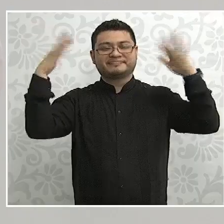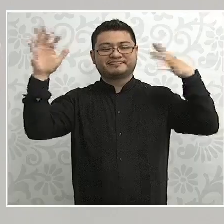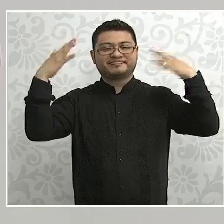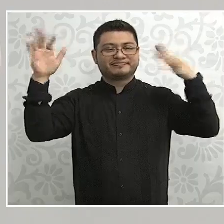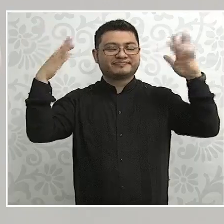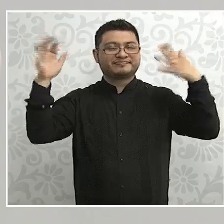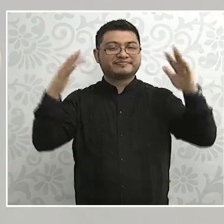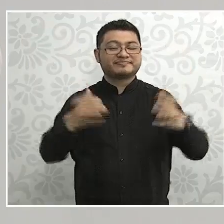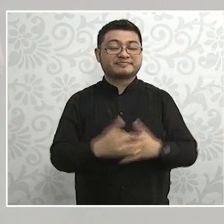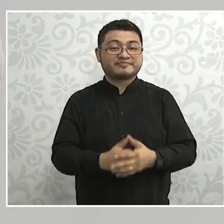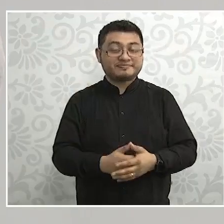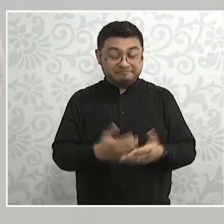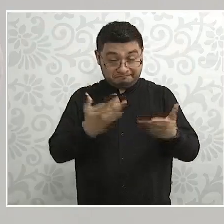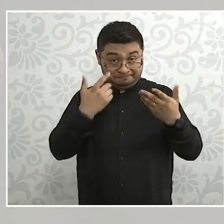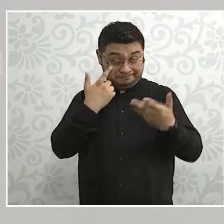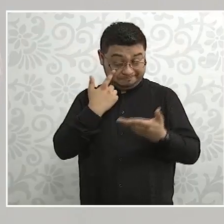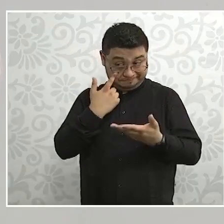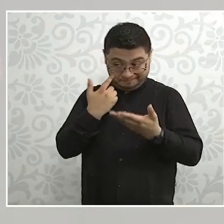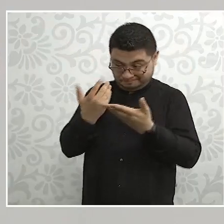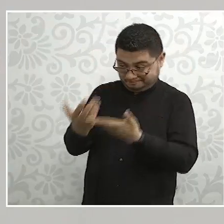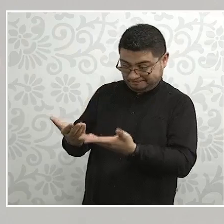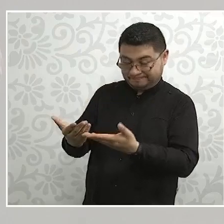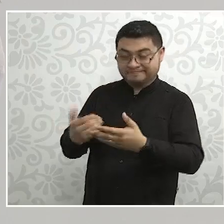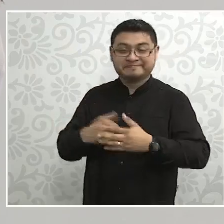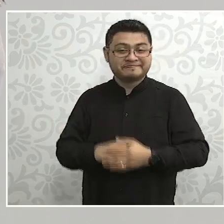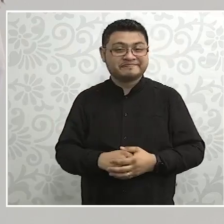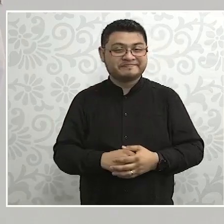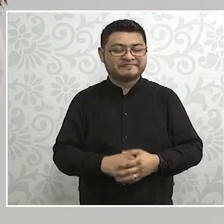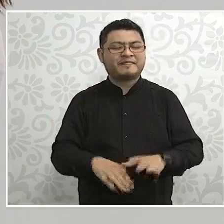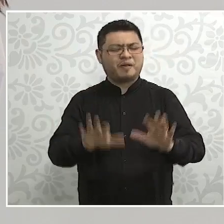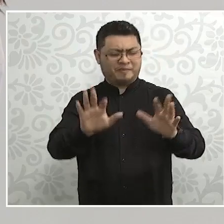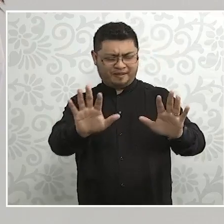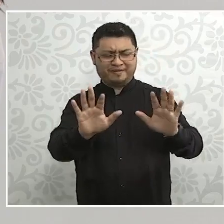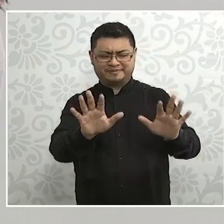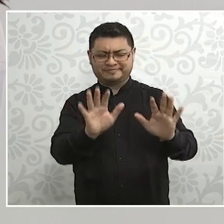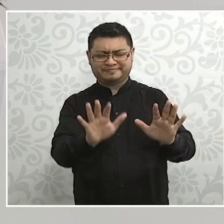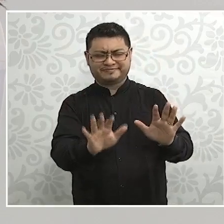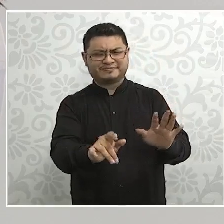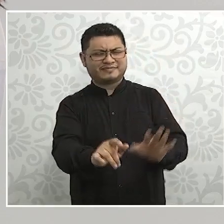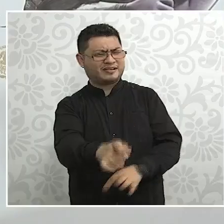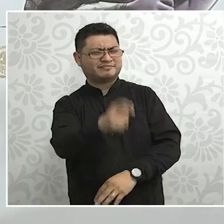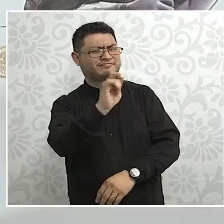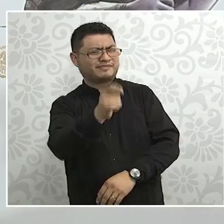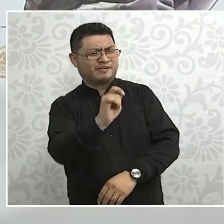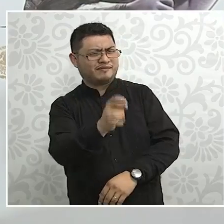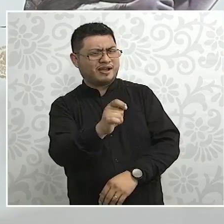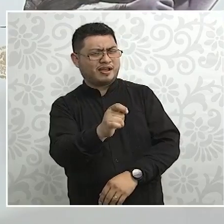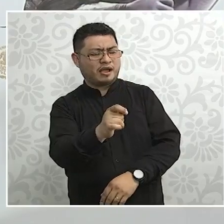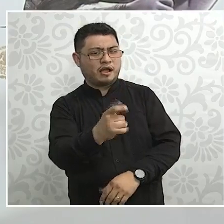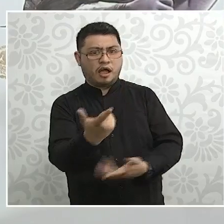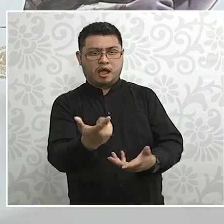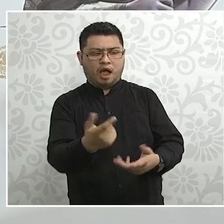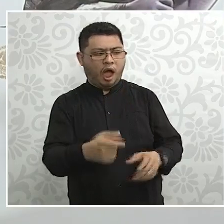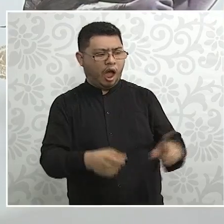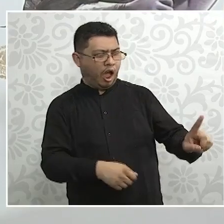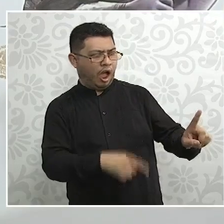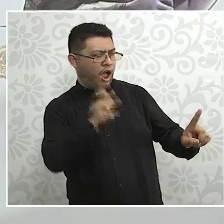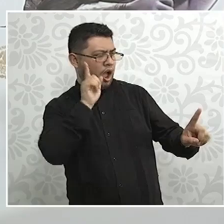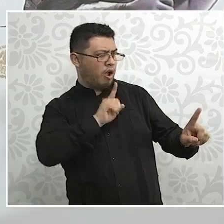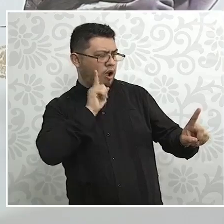Fíjense, hace poco, a ver, eso no quiere decir que no vamos a gobernar para los hombres,